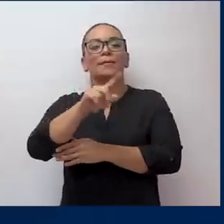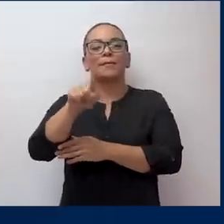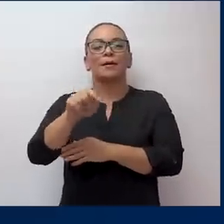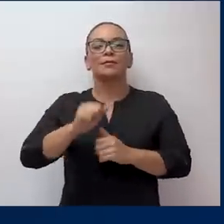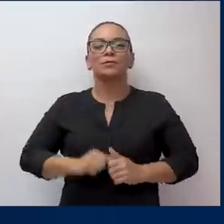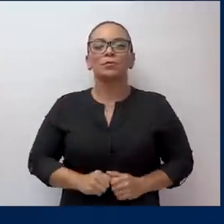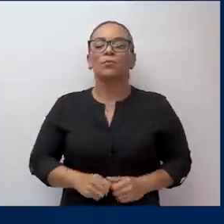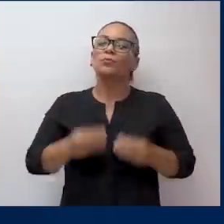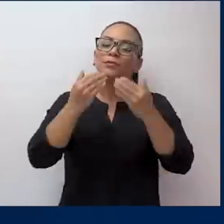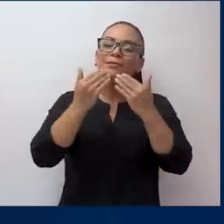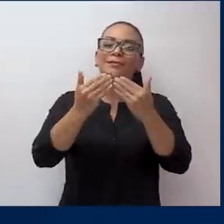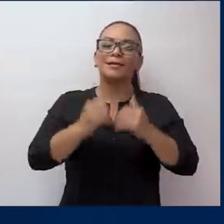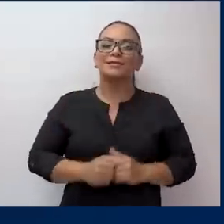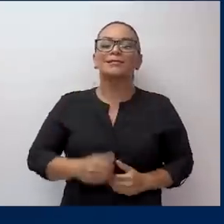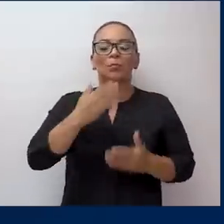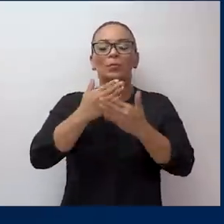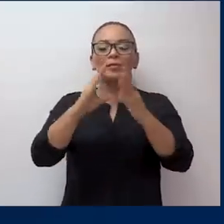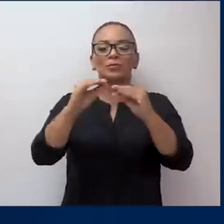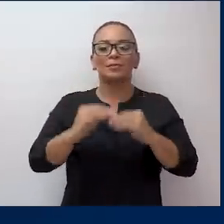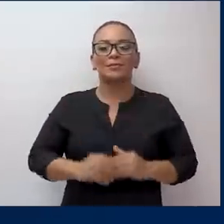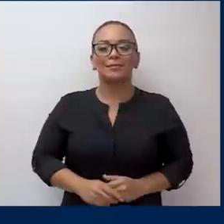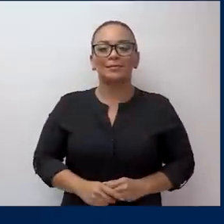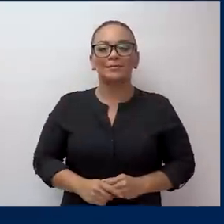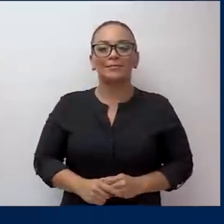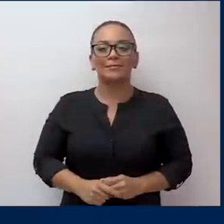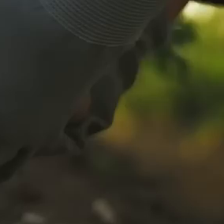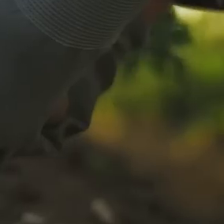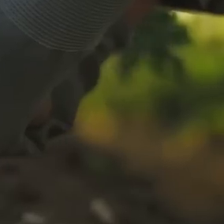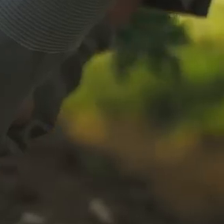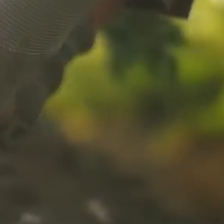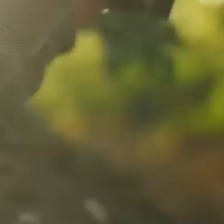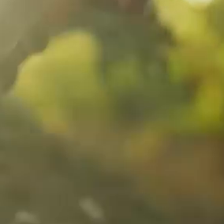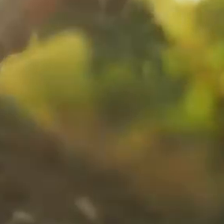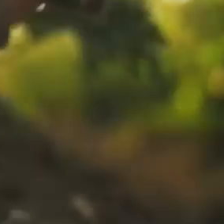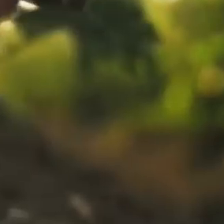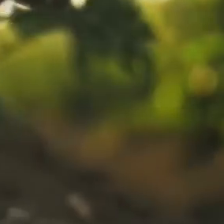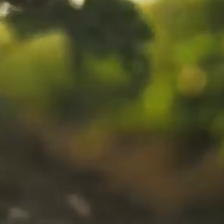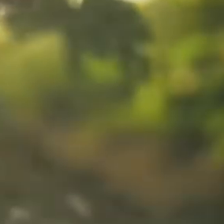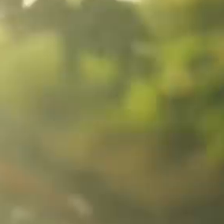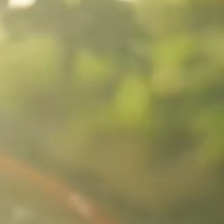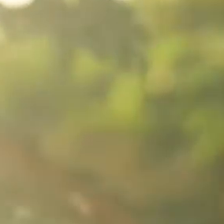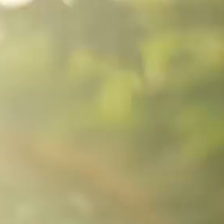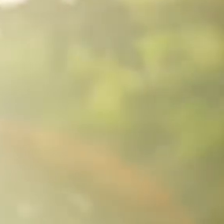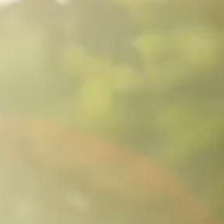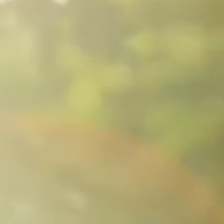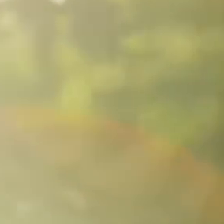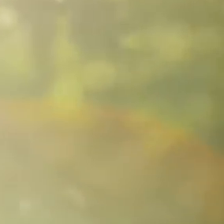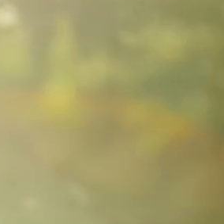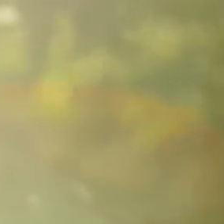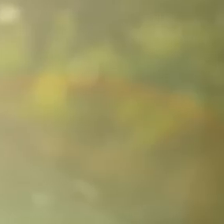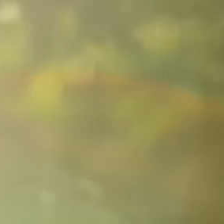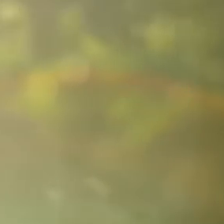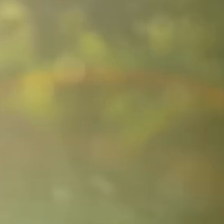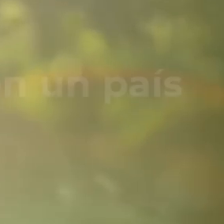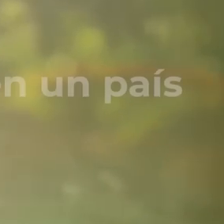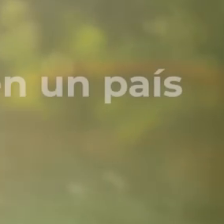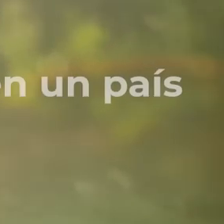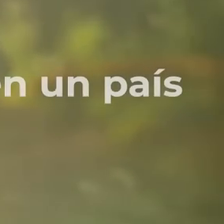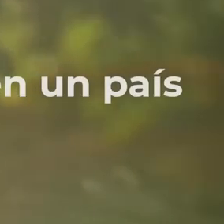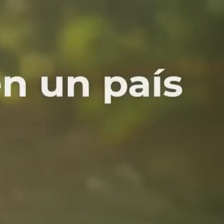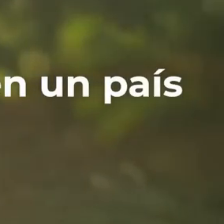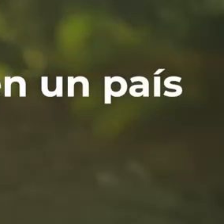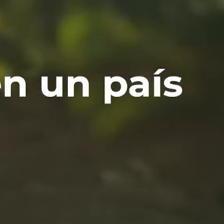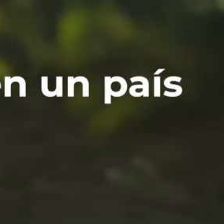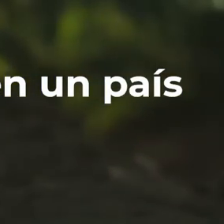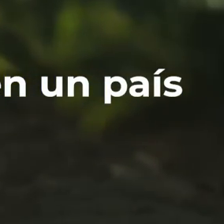31 de marzo. Muchas gracias. Buenas noches. Costa Rica tiene como firme propósito que la próxima